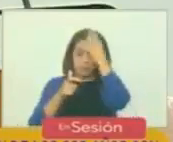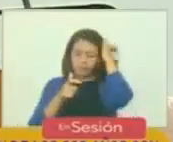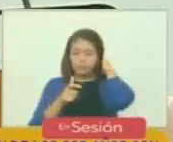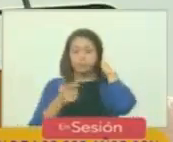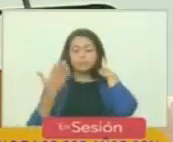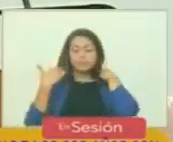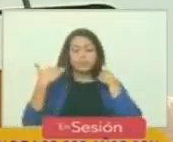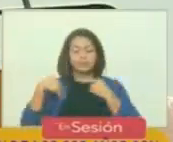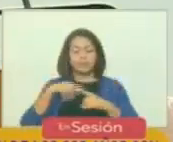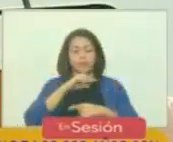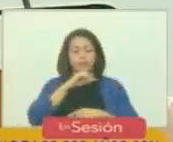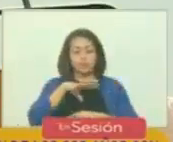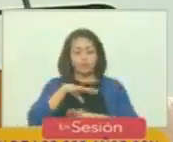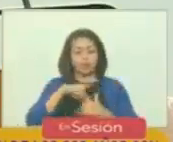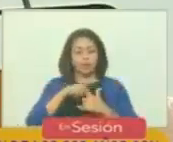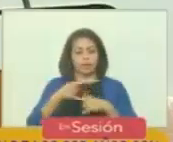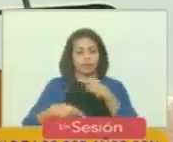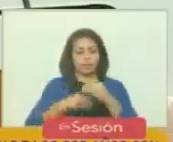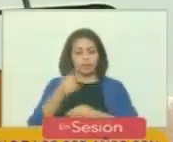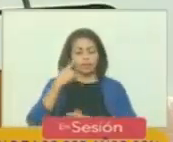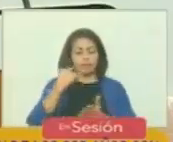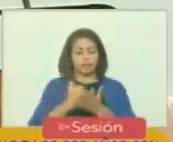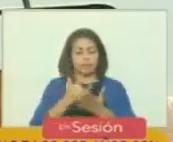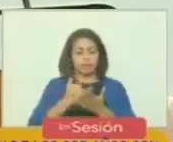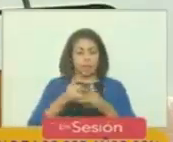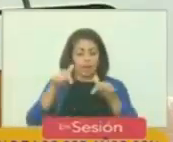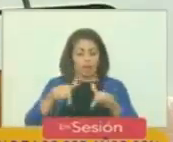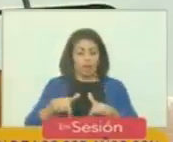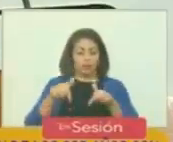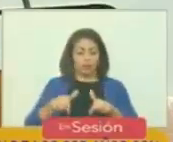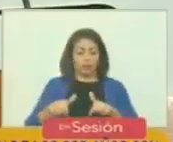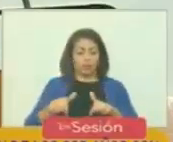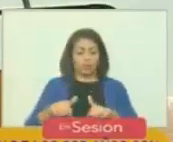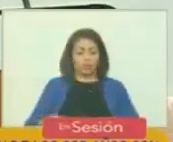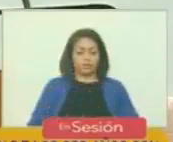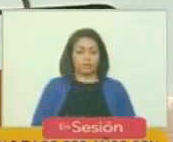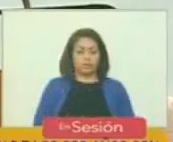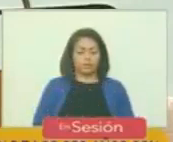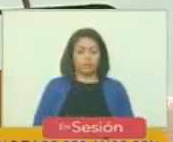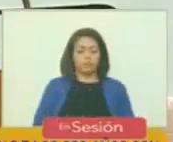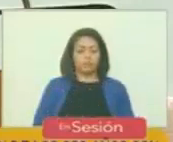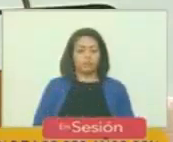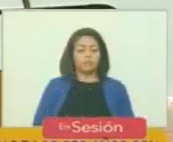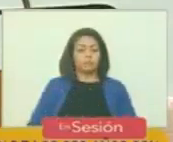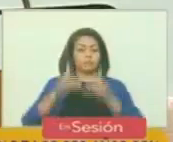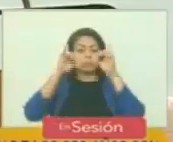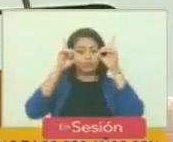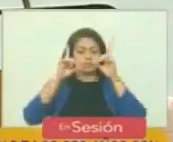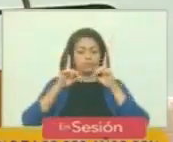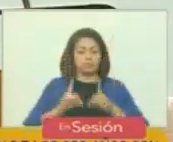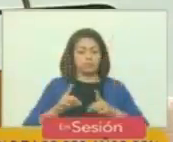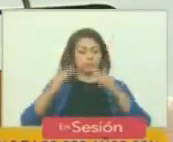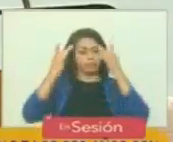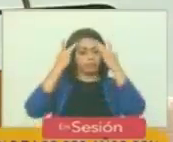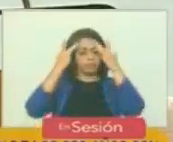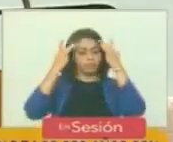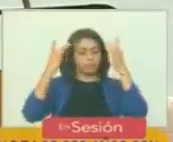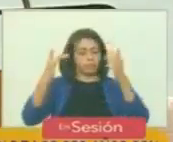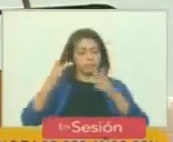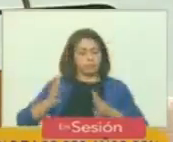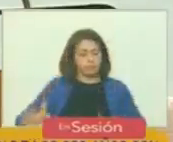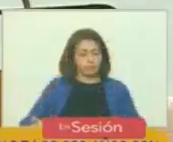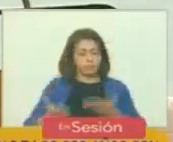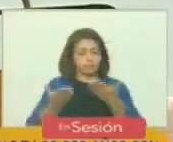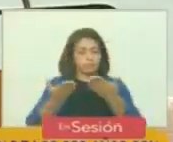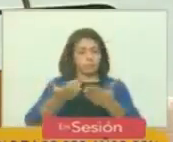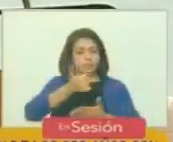pasado ha dado prueba en el presente reciente que con determinación inteligencia empuje